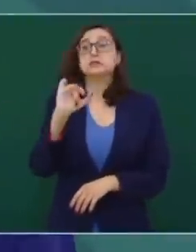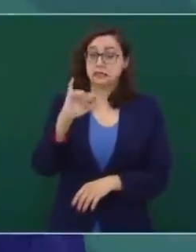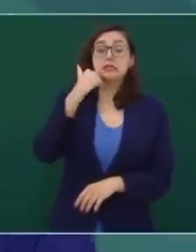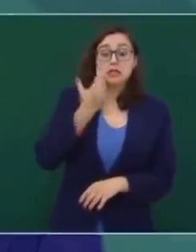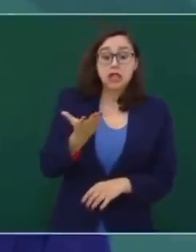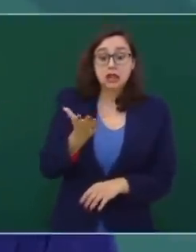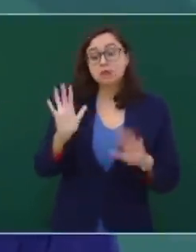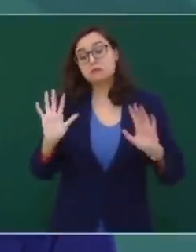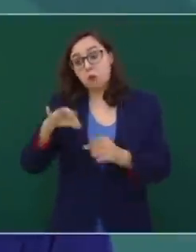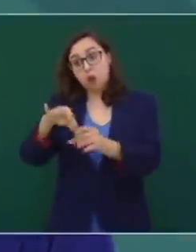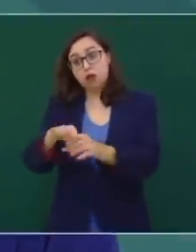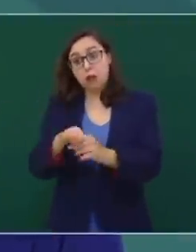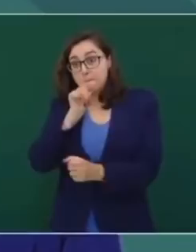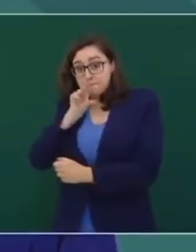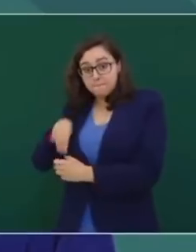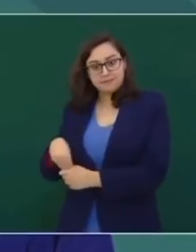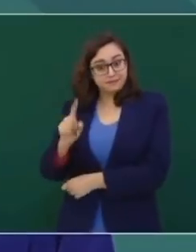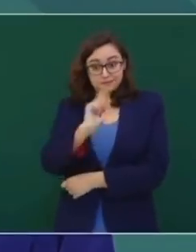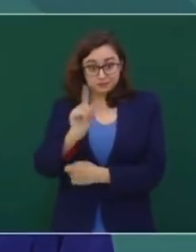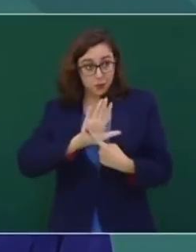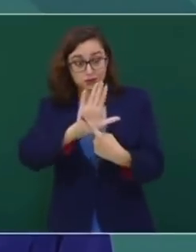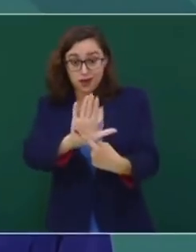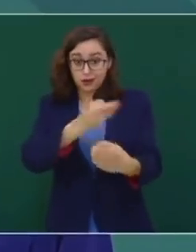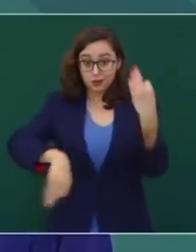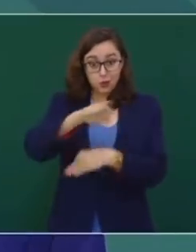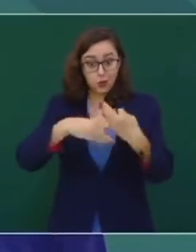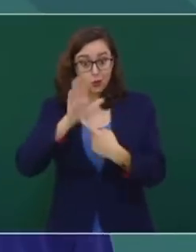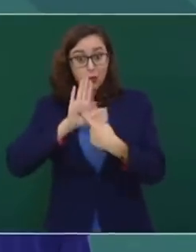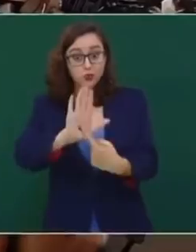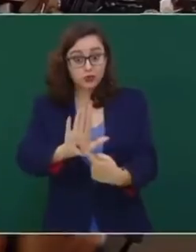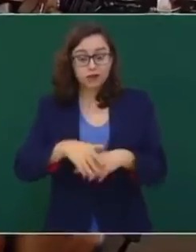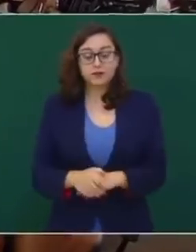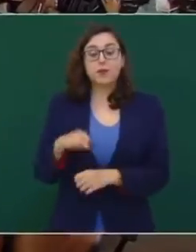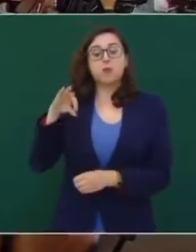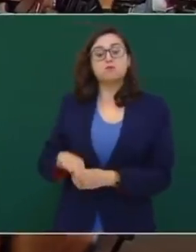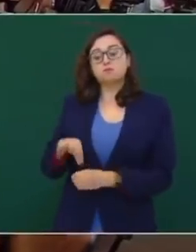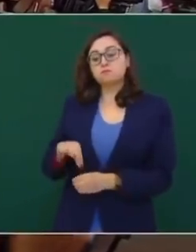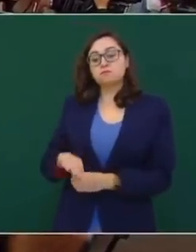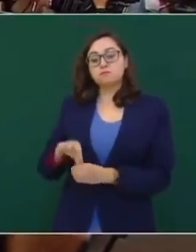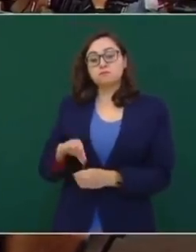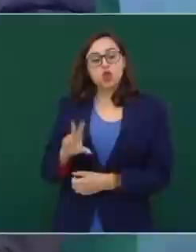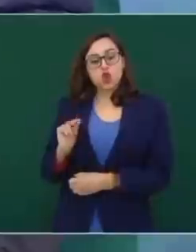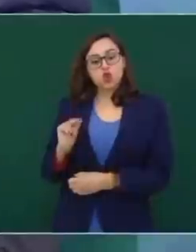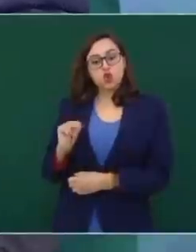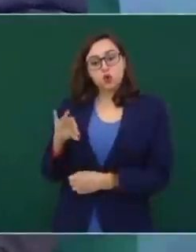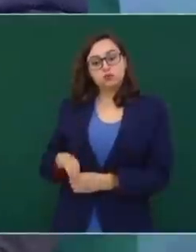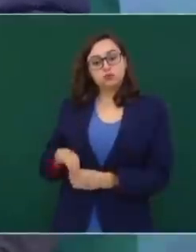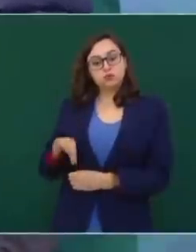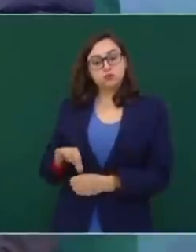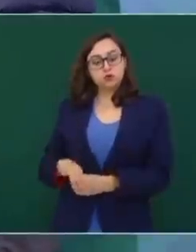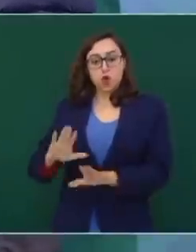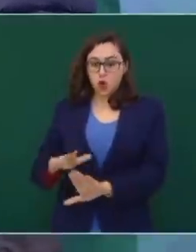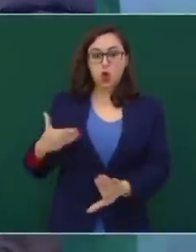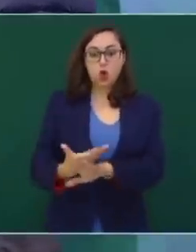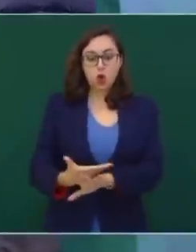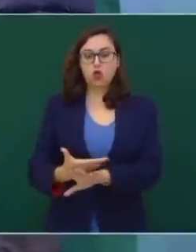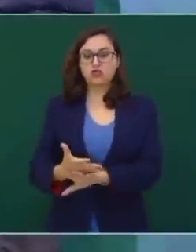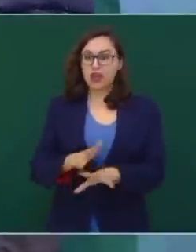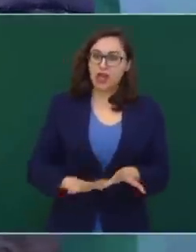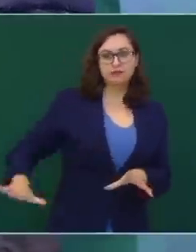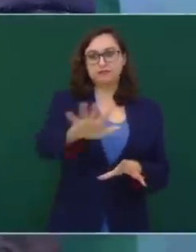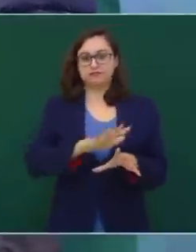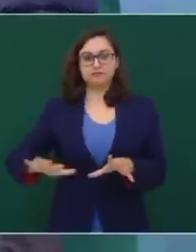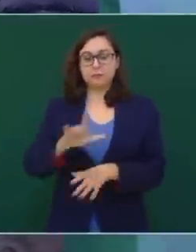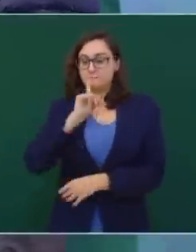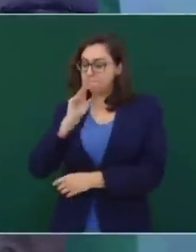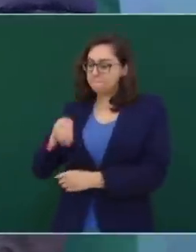Aquí tenemos que dar la cara a todos, porque se trata de los intereses del pueblo. Que no estén pensando que van a votar en contra de esta reforma que es para beneficiar